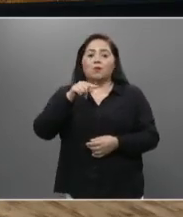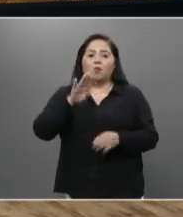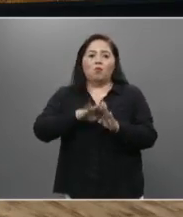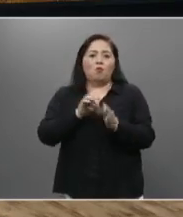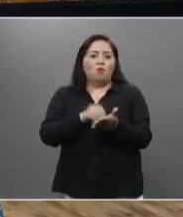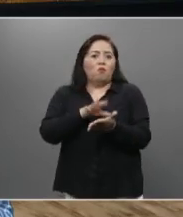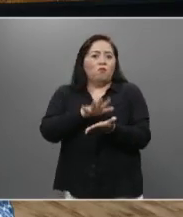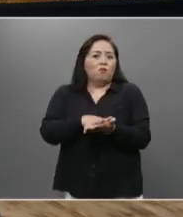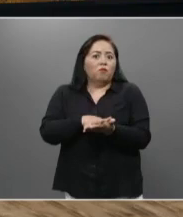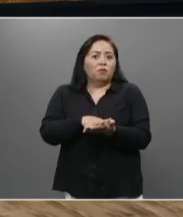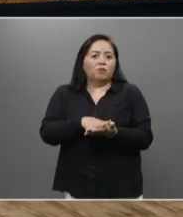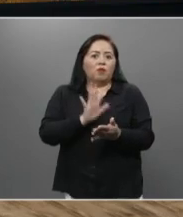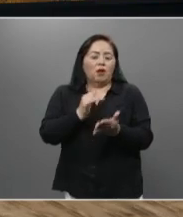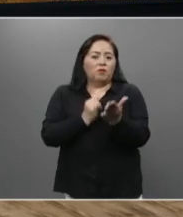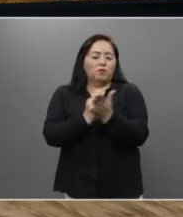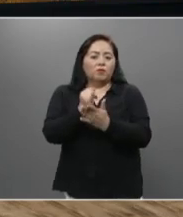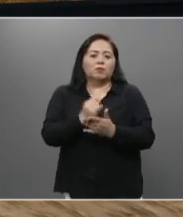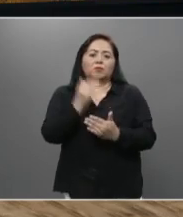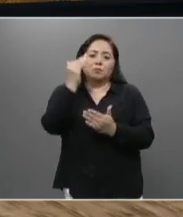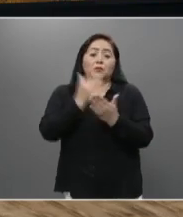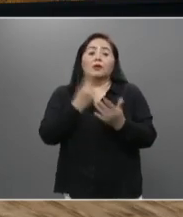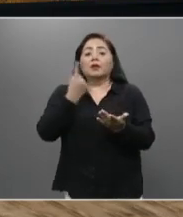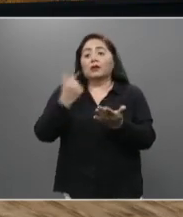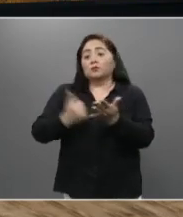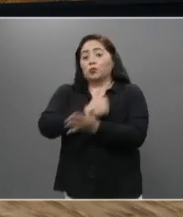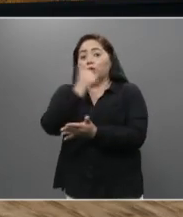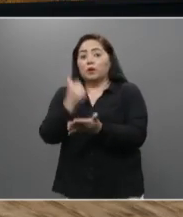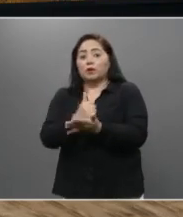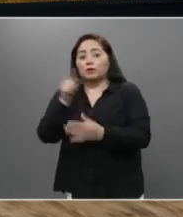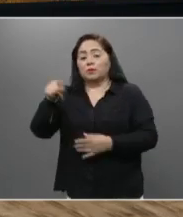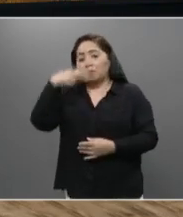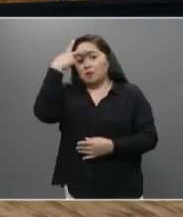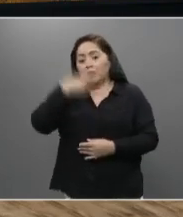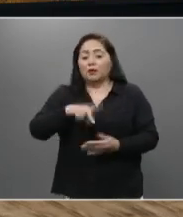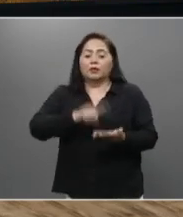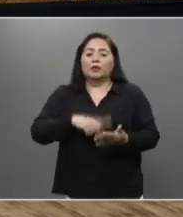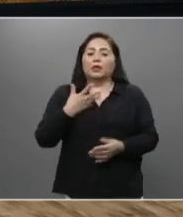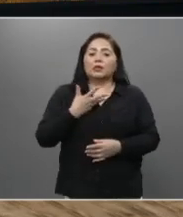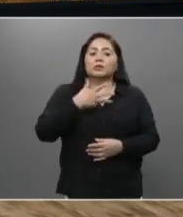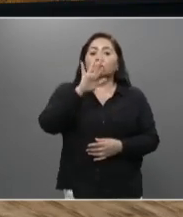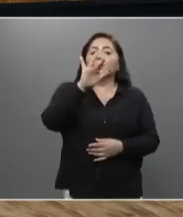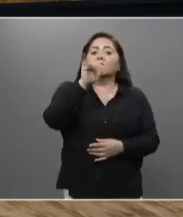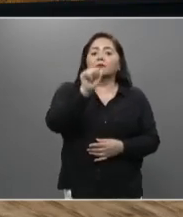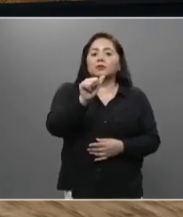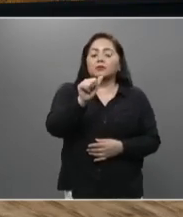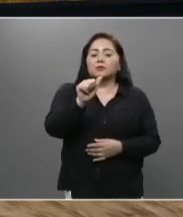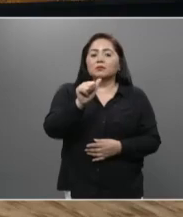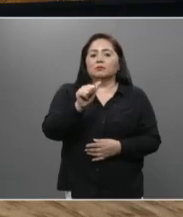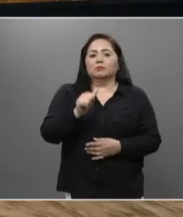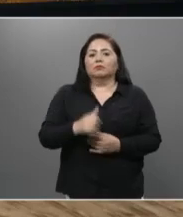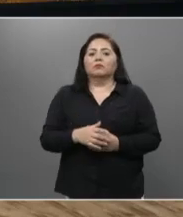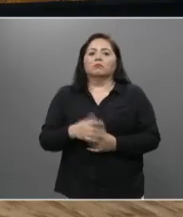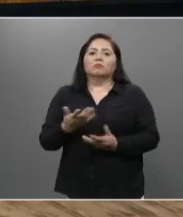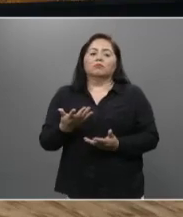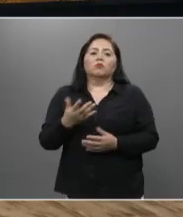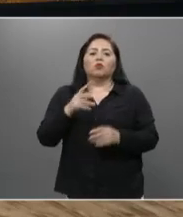no es menor, en tanto que la Ciudad de México tiene 56 casos